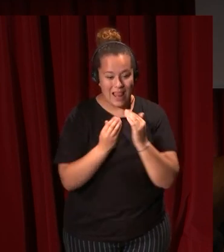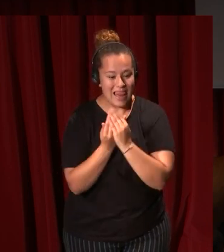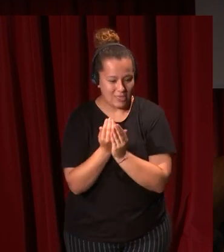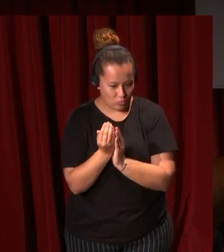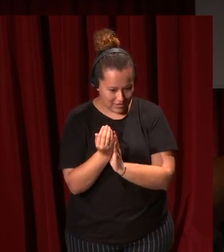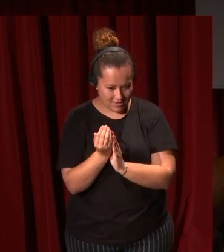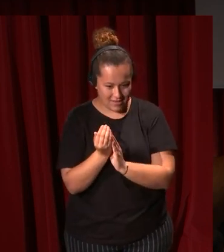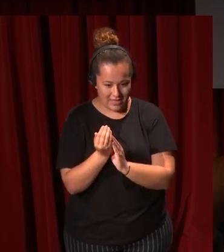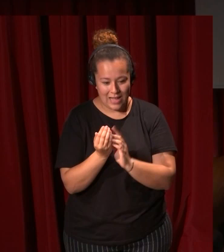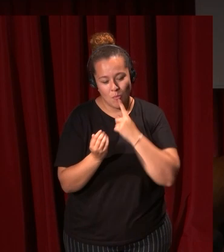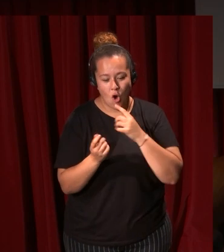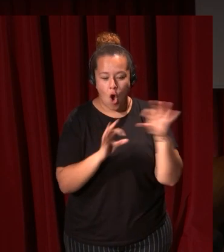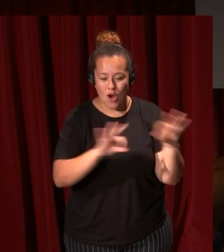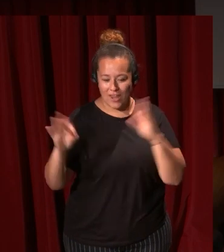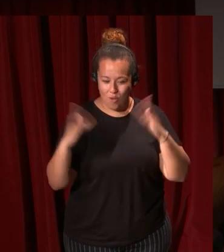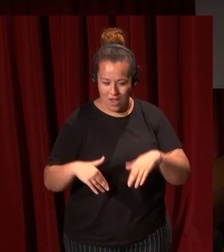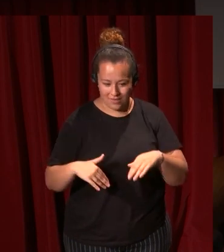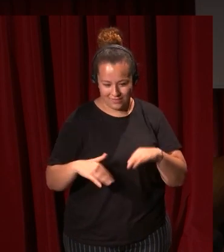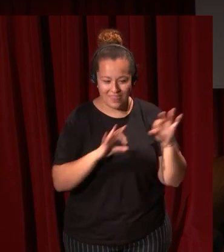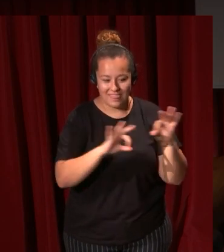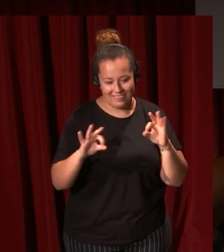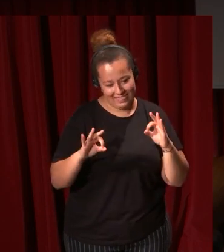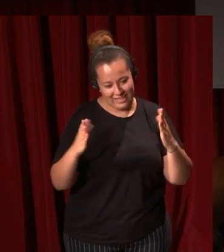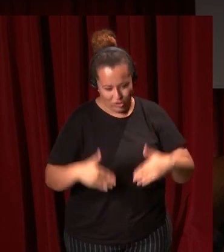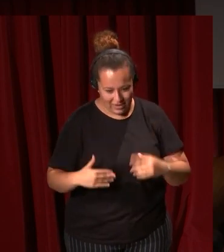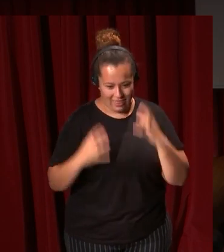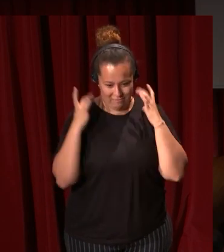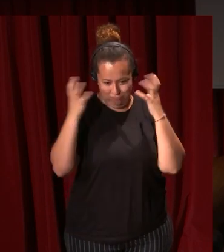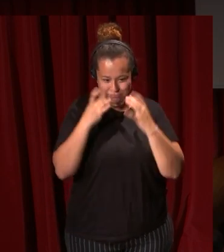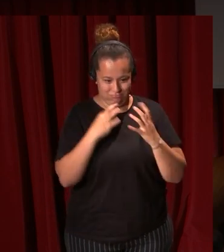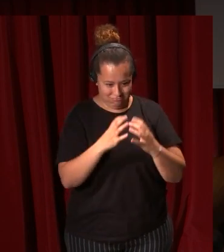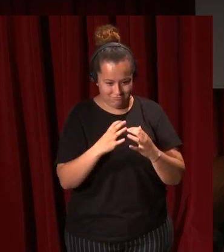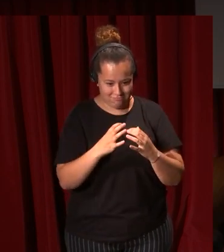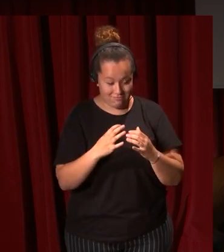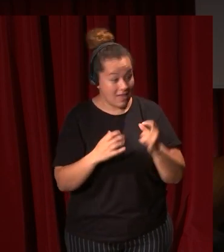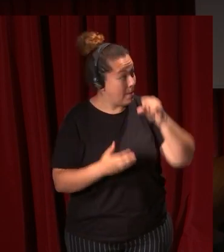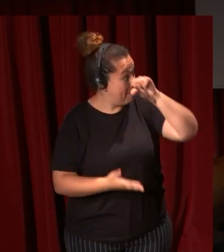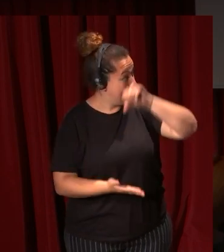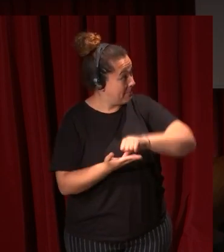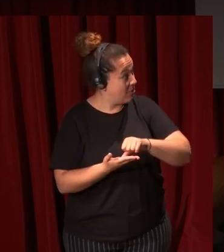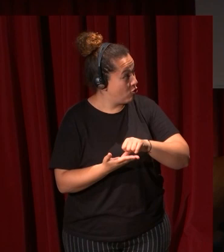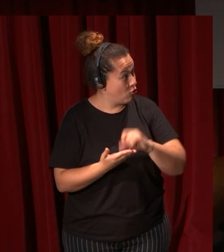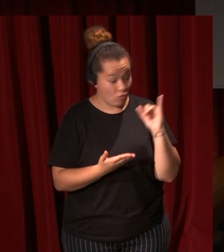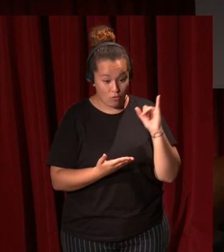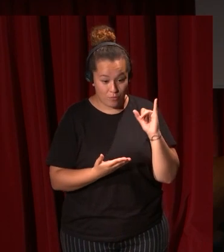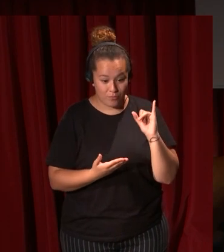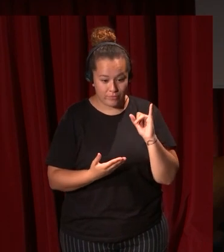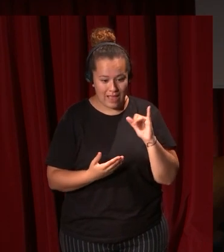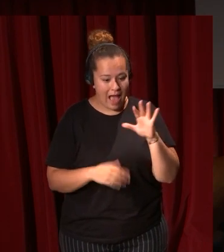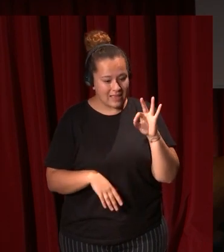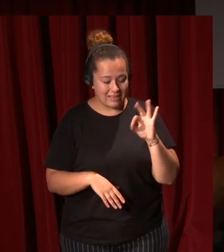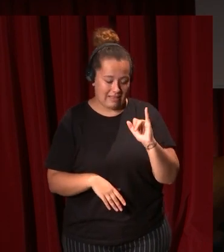a la desordenada. En medio un joyero holandés que tiene en su mano izquierda una piedra de toque que es la piedra